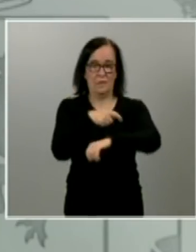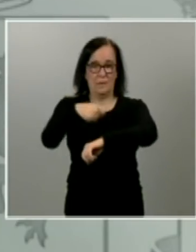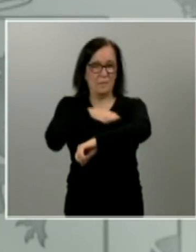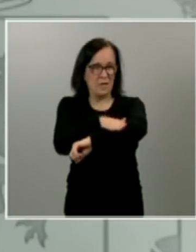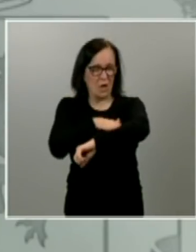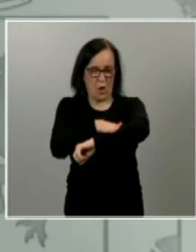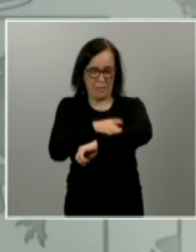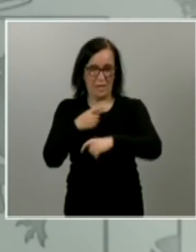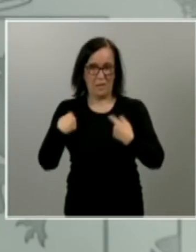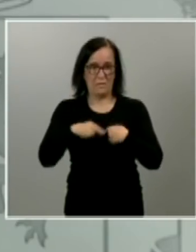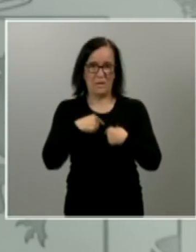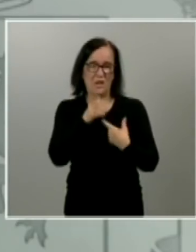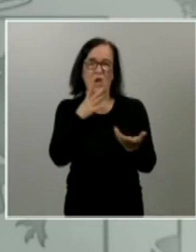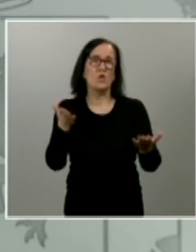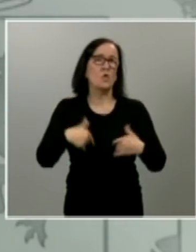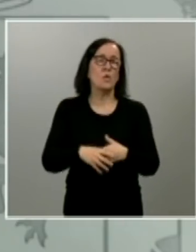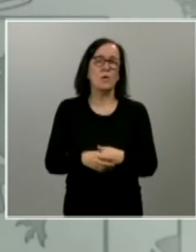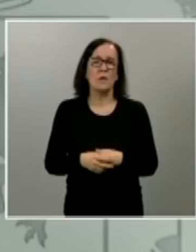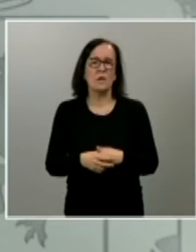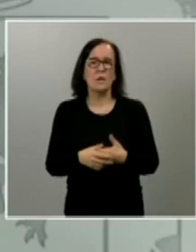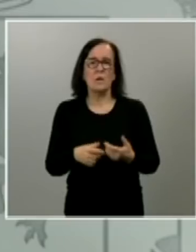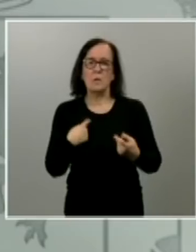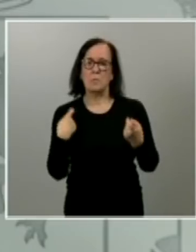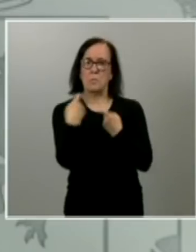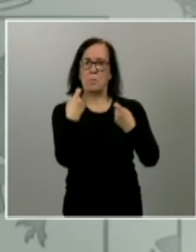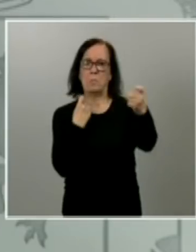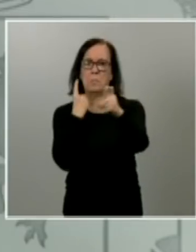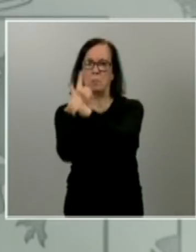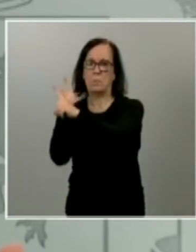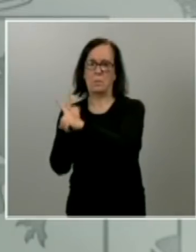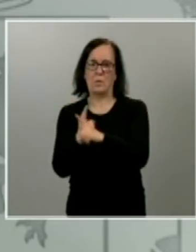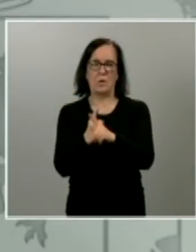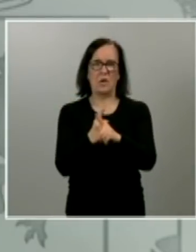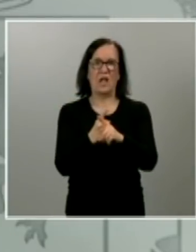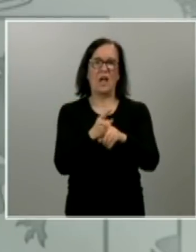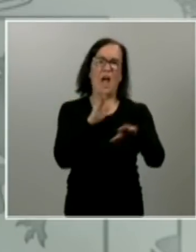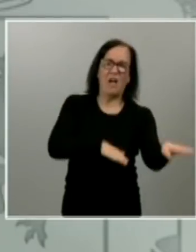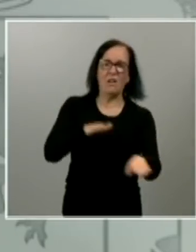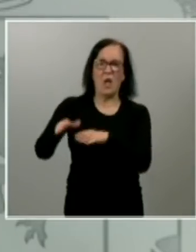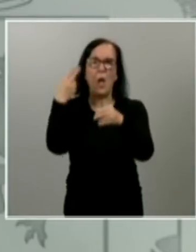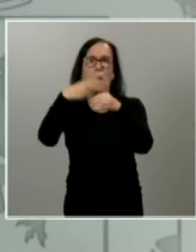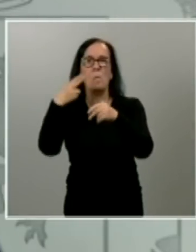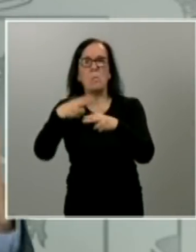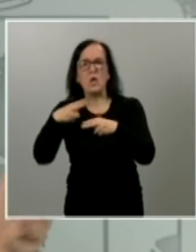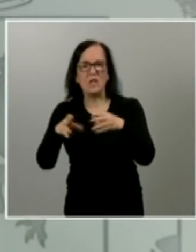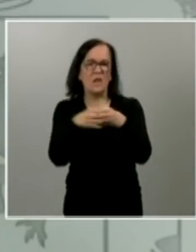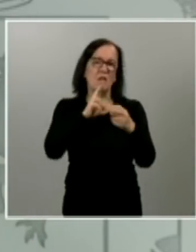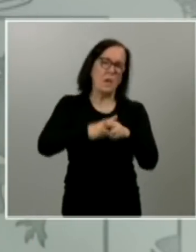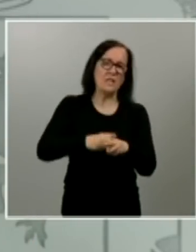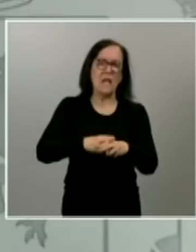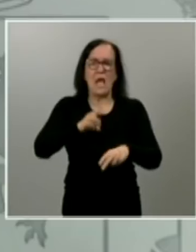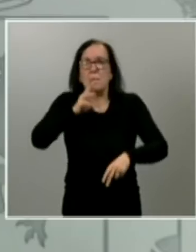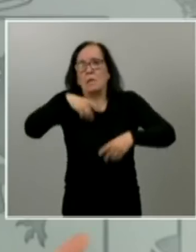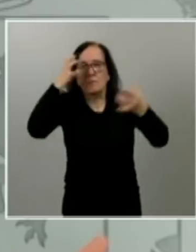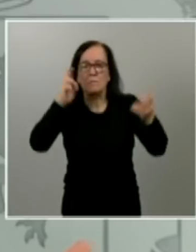para mí no hay adversario que tenga unas siglas políticas o que se llame Pepito Fulanito